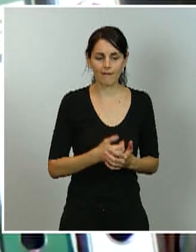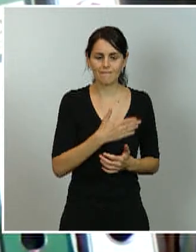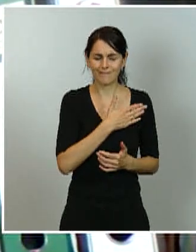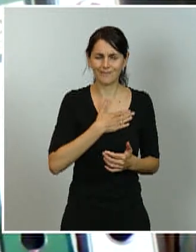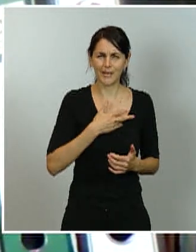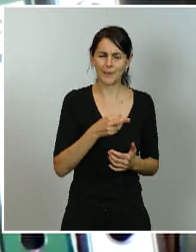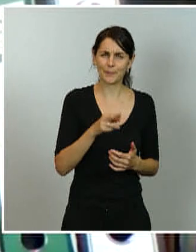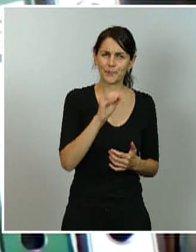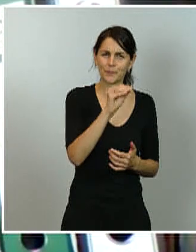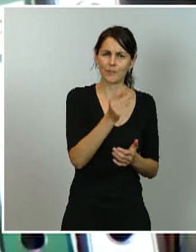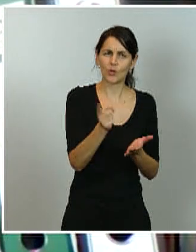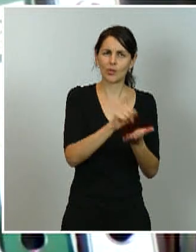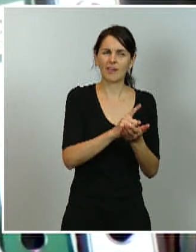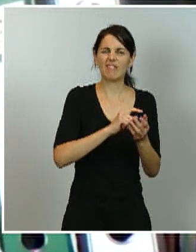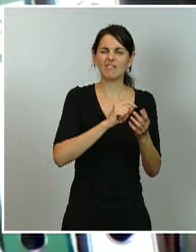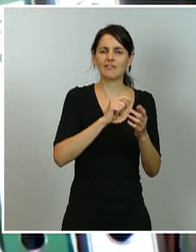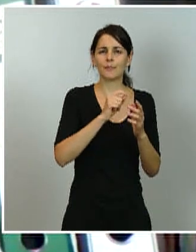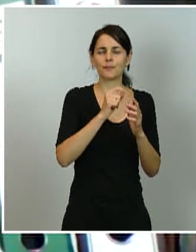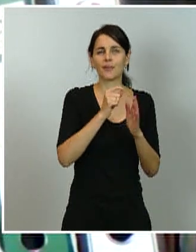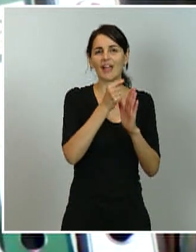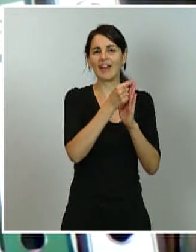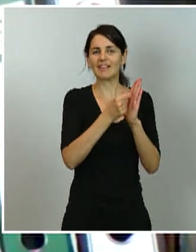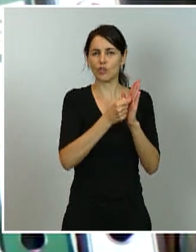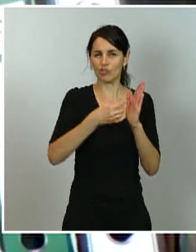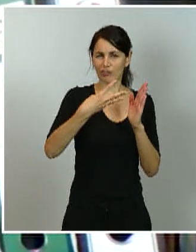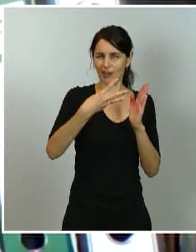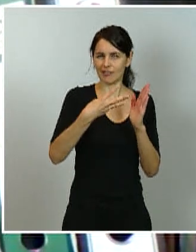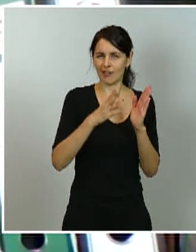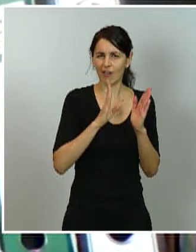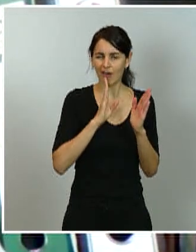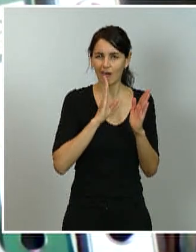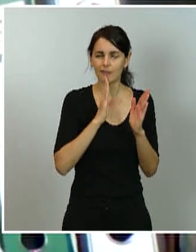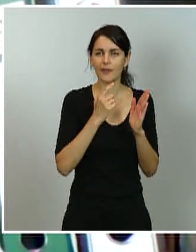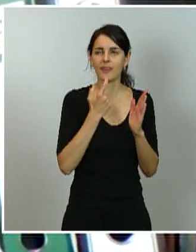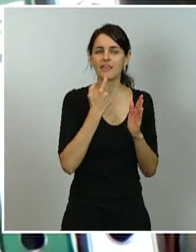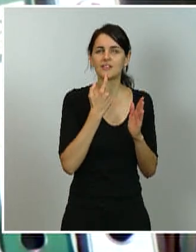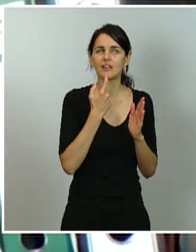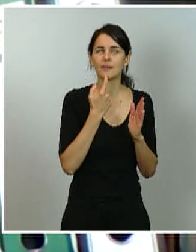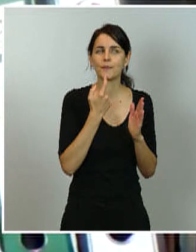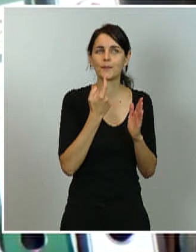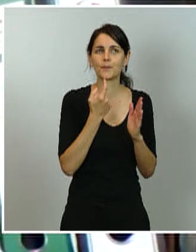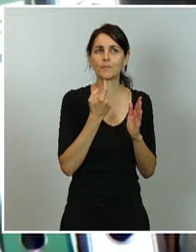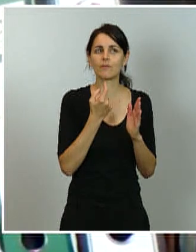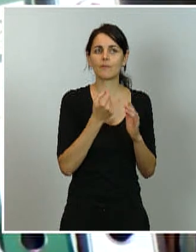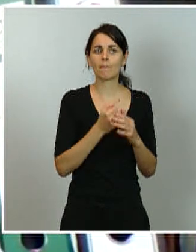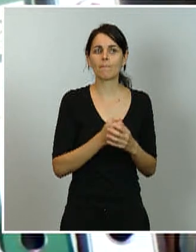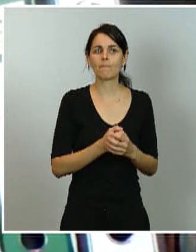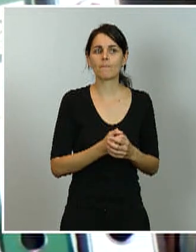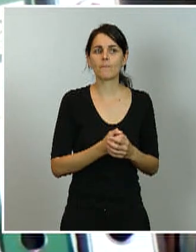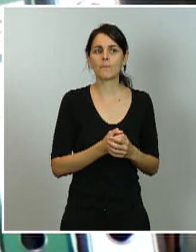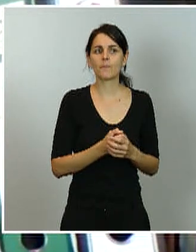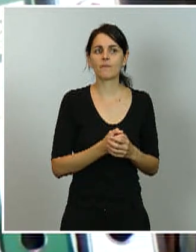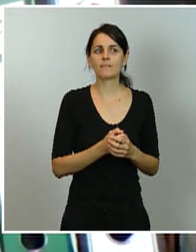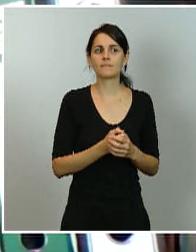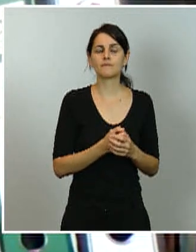estos que ha citado. si son criterios, al margen del de la incidencia, los otros dos,